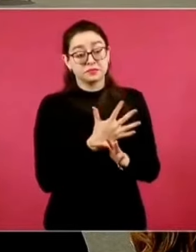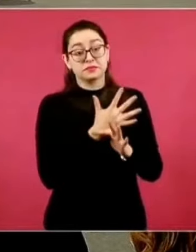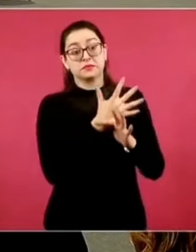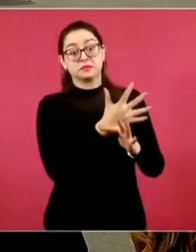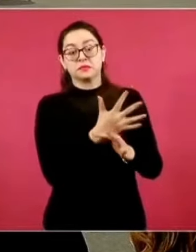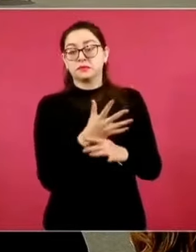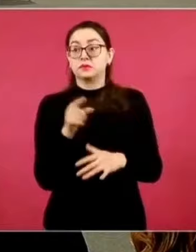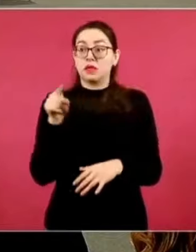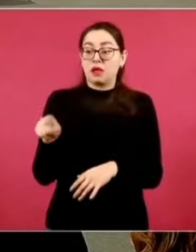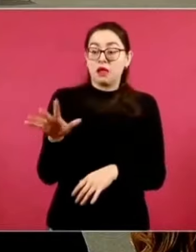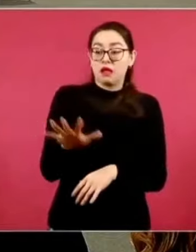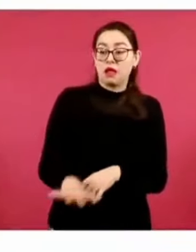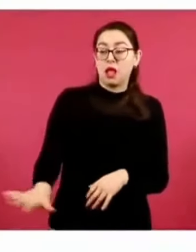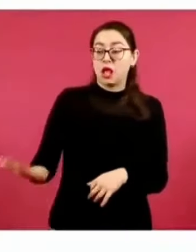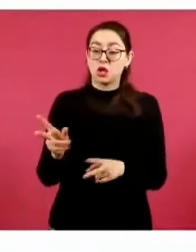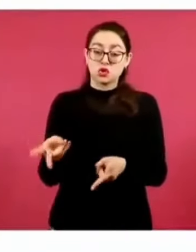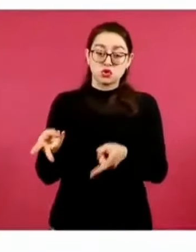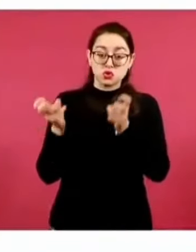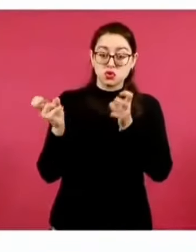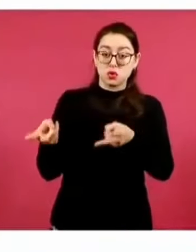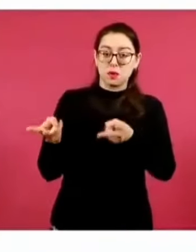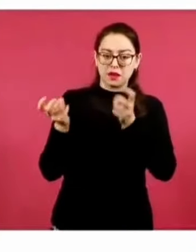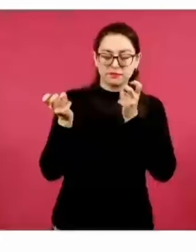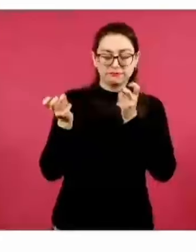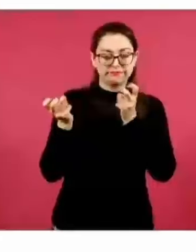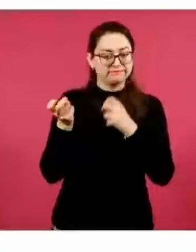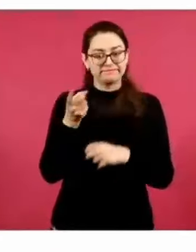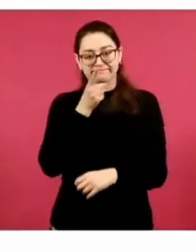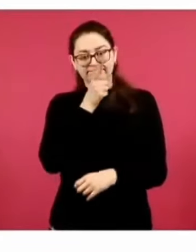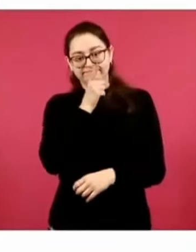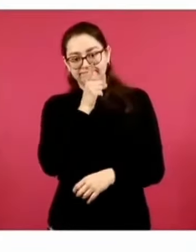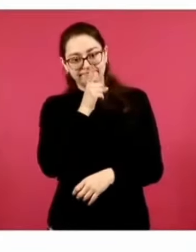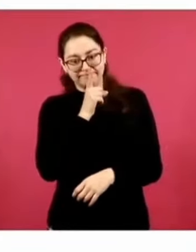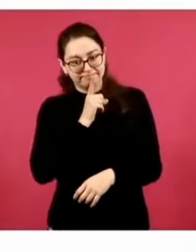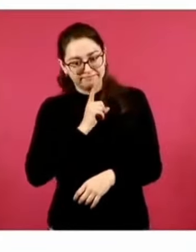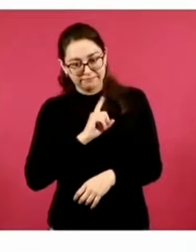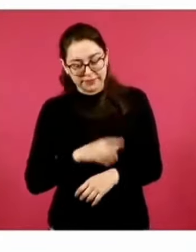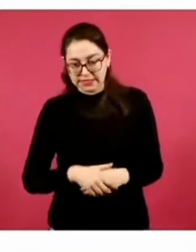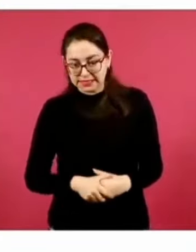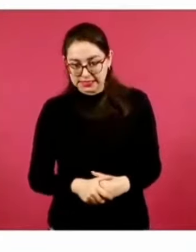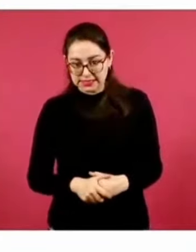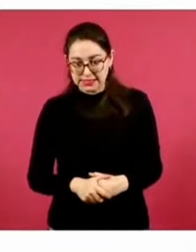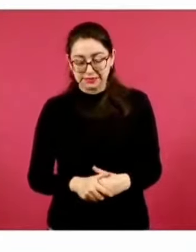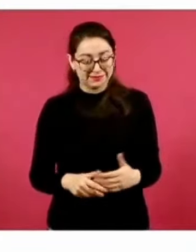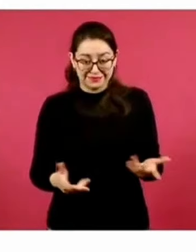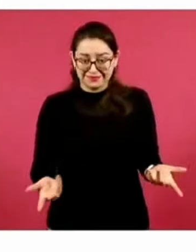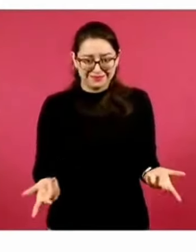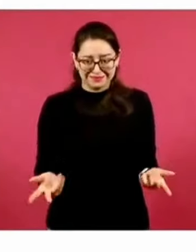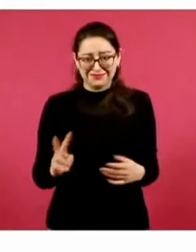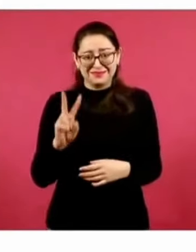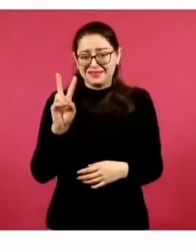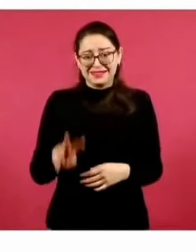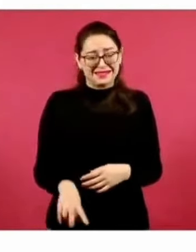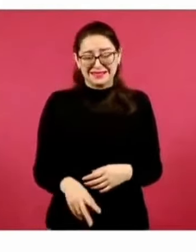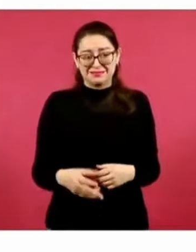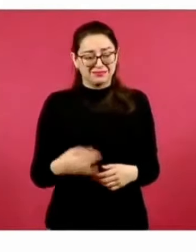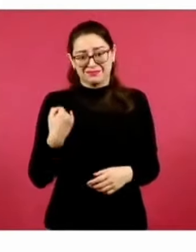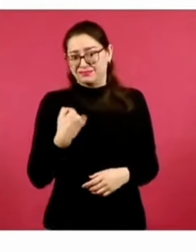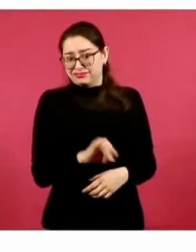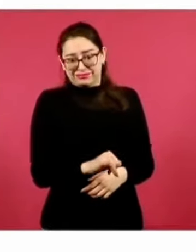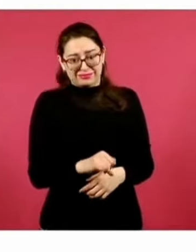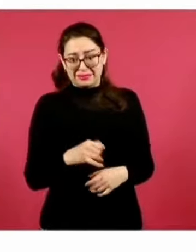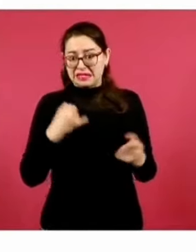Bonampak, pero esto es falso. Esto de verdad ya es el colmo.